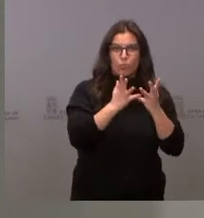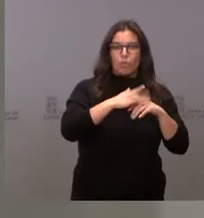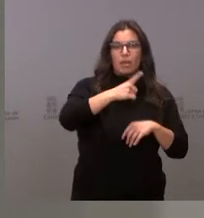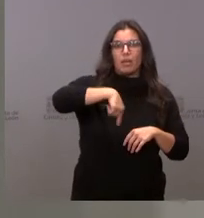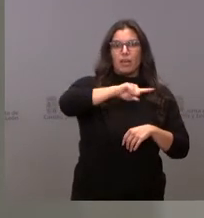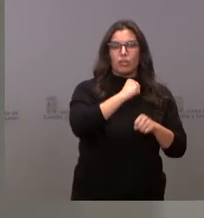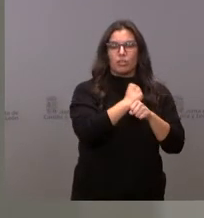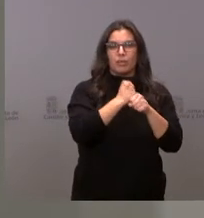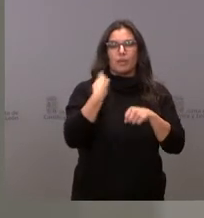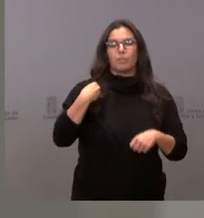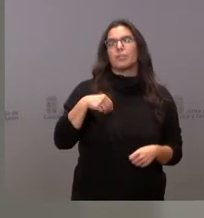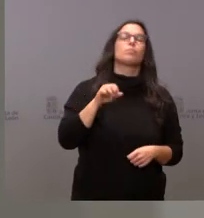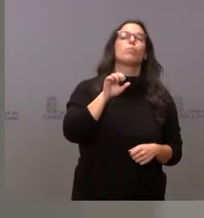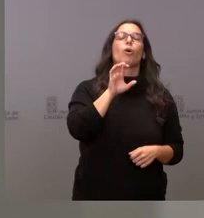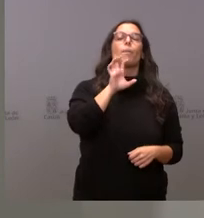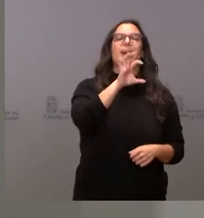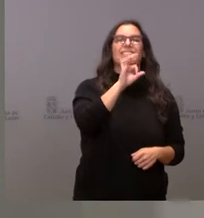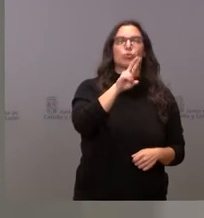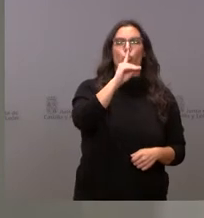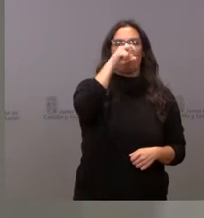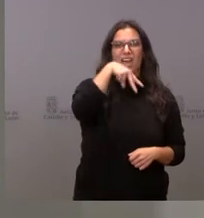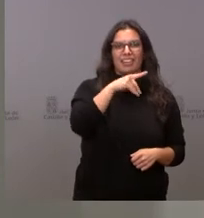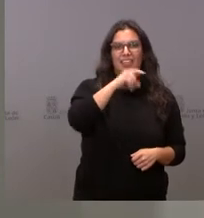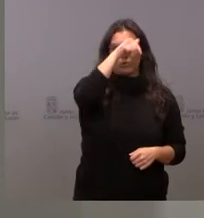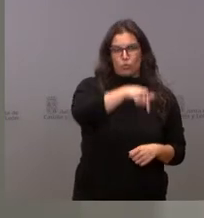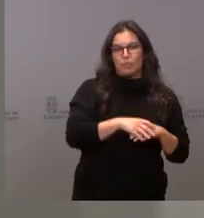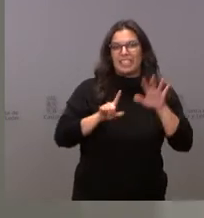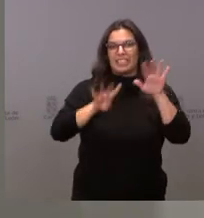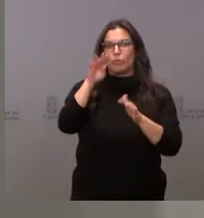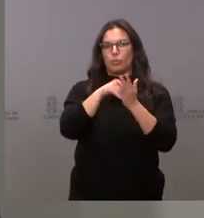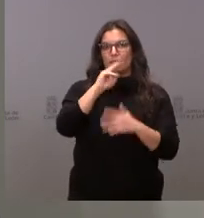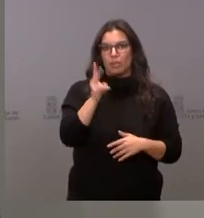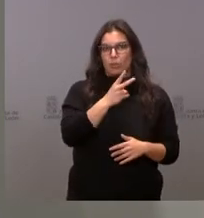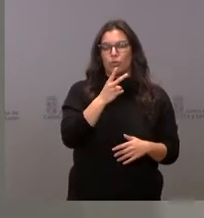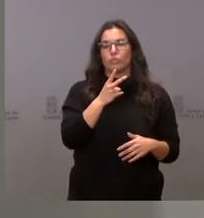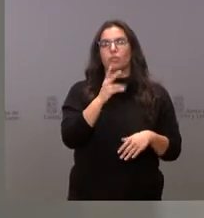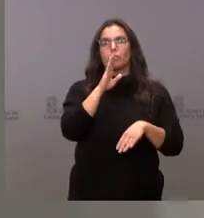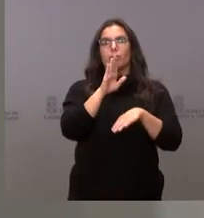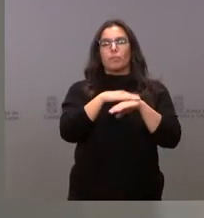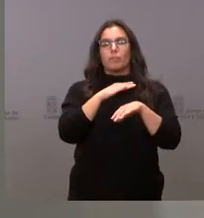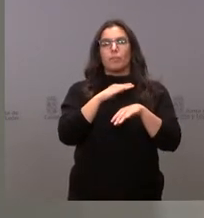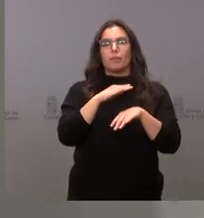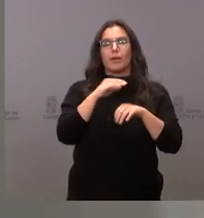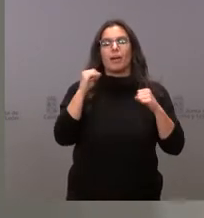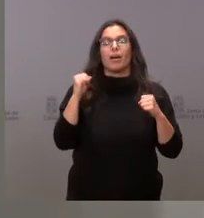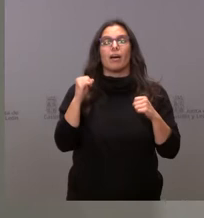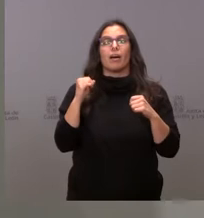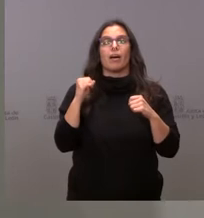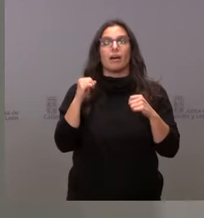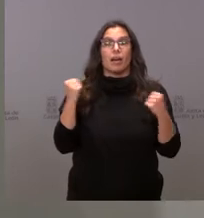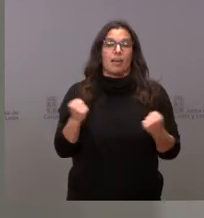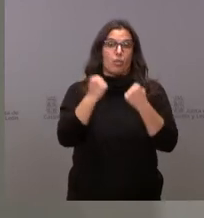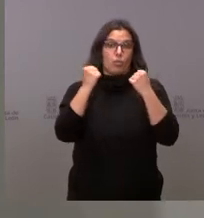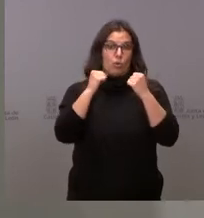en Sudán del Sur. 64.000 euros para acción humanitaria también